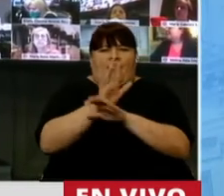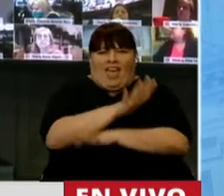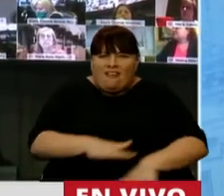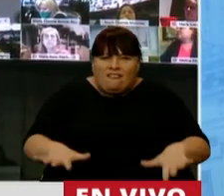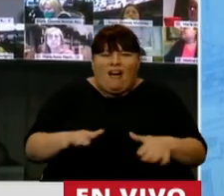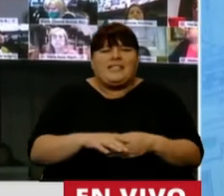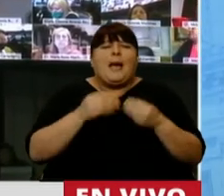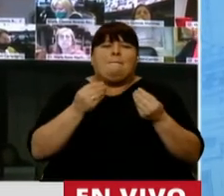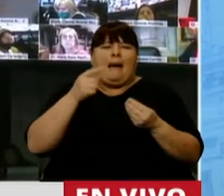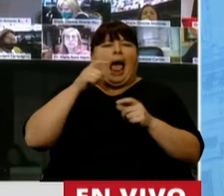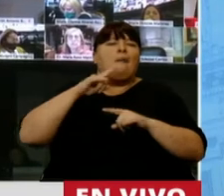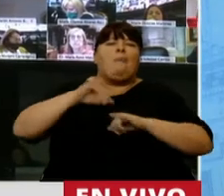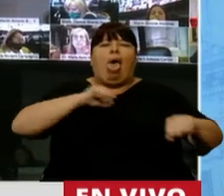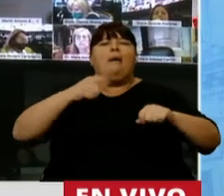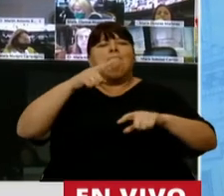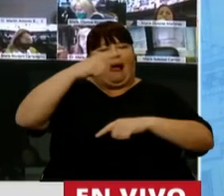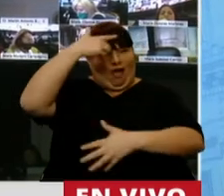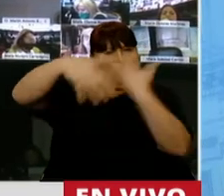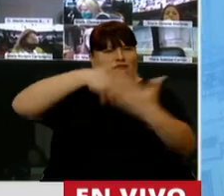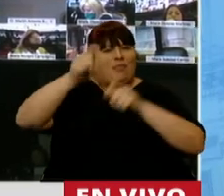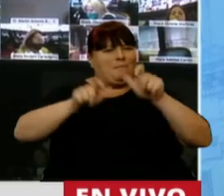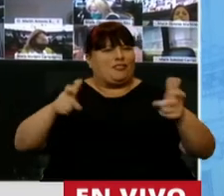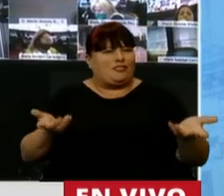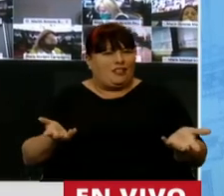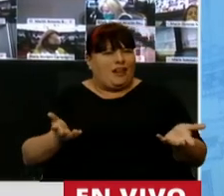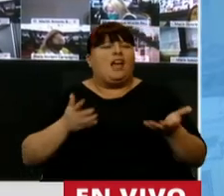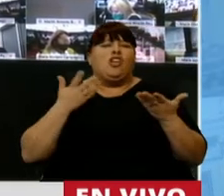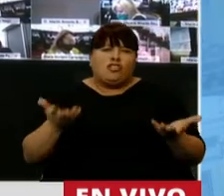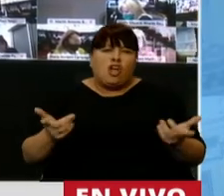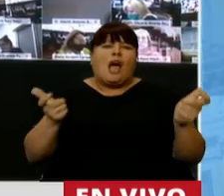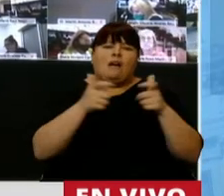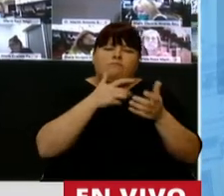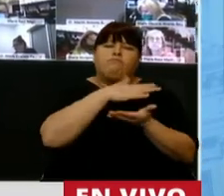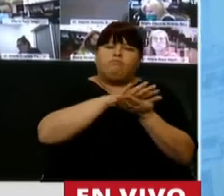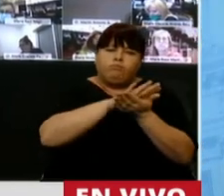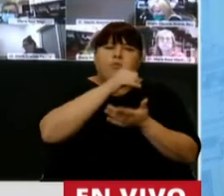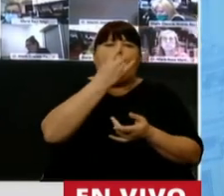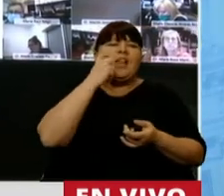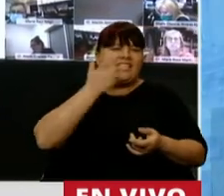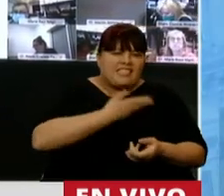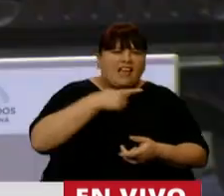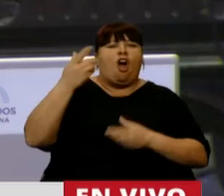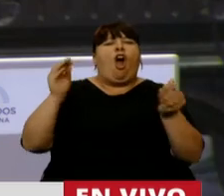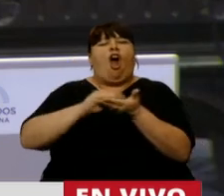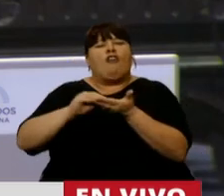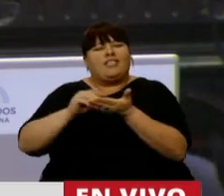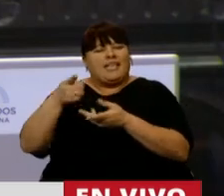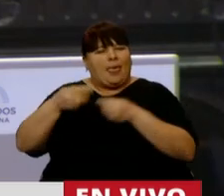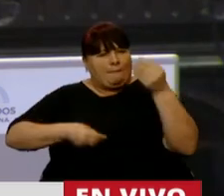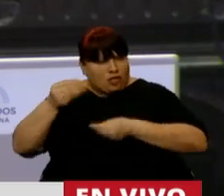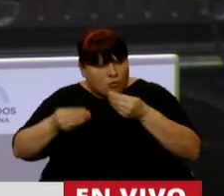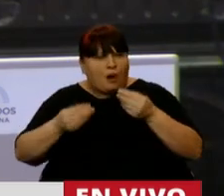infancias, para confundir. Entonces, hay diálogos con UNICEF, hay diálogos con las oficinas de presupuesto,